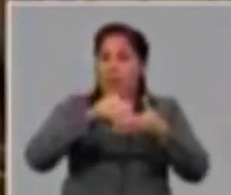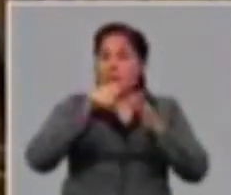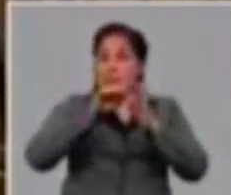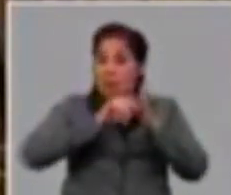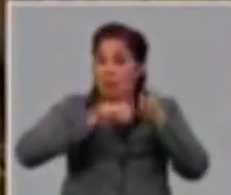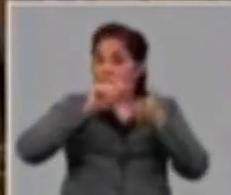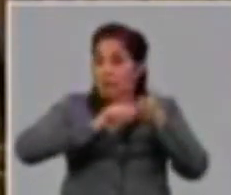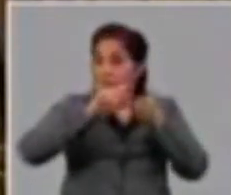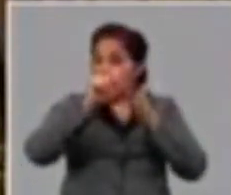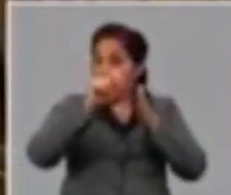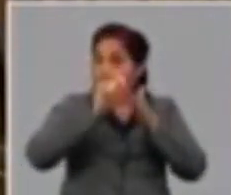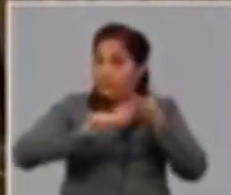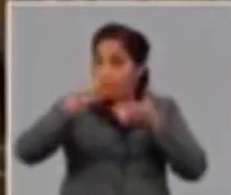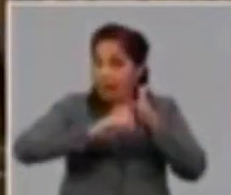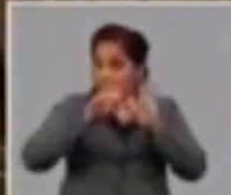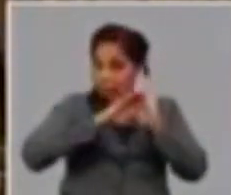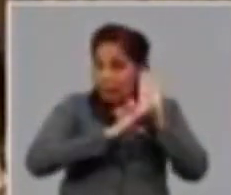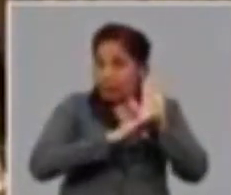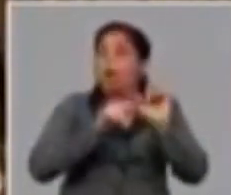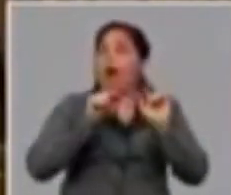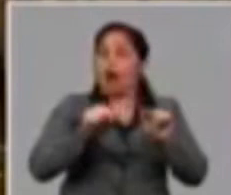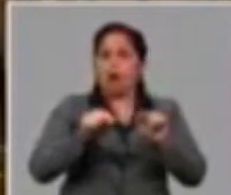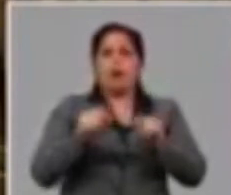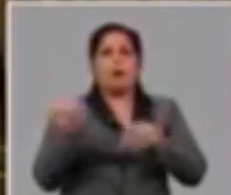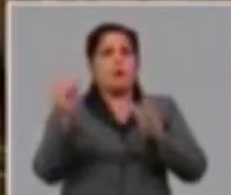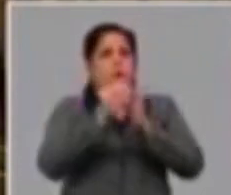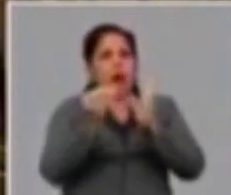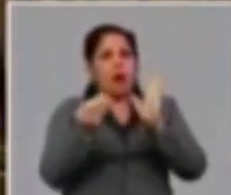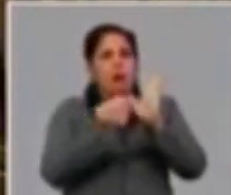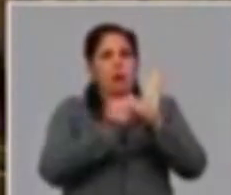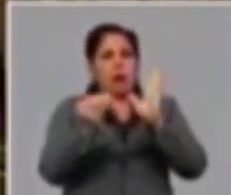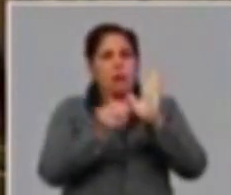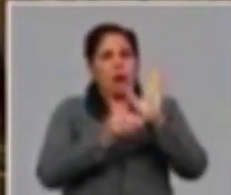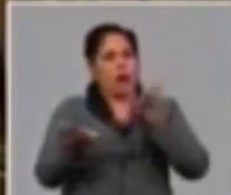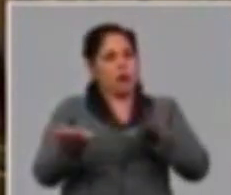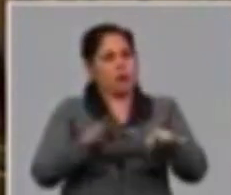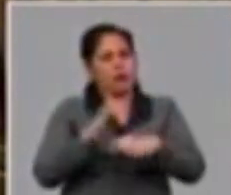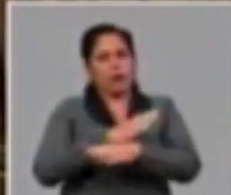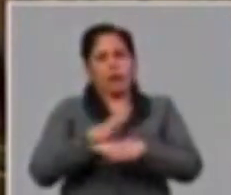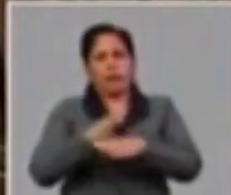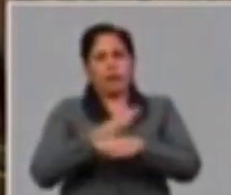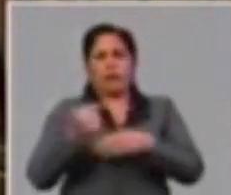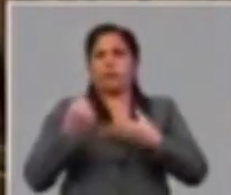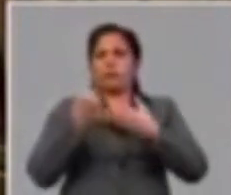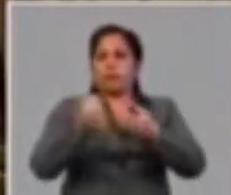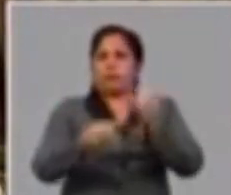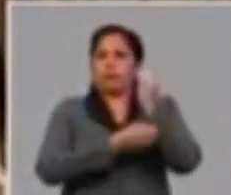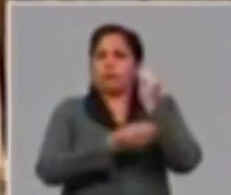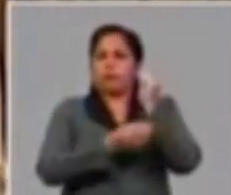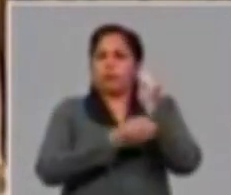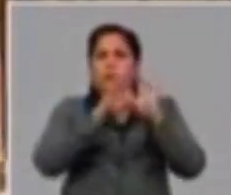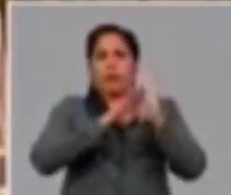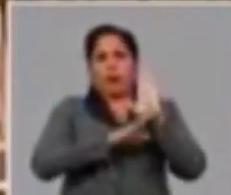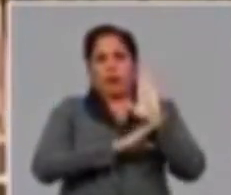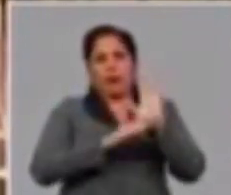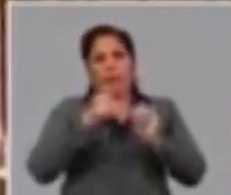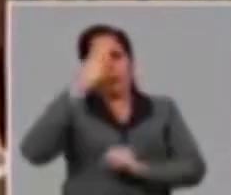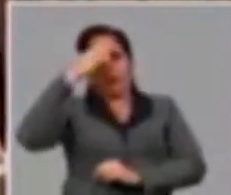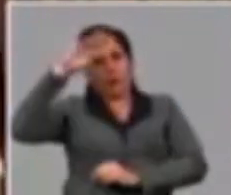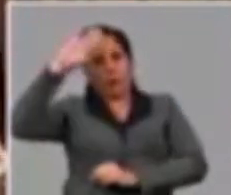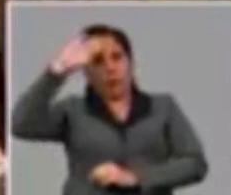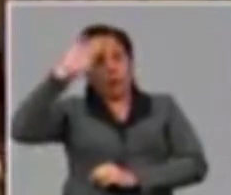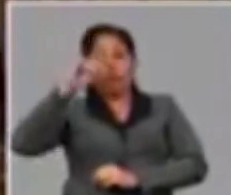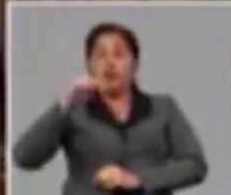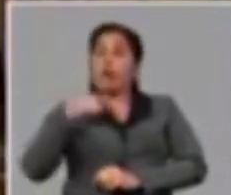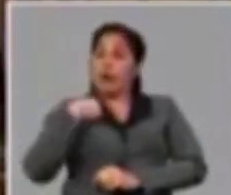principio y todos los días también incorporamos nuevas acciones que contribuyan y fortalezcan en las medidas adoptadas. Creo